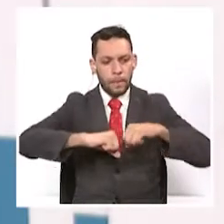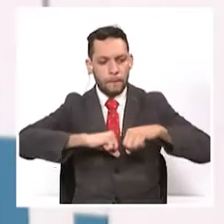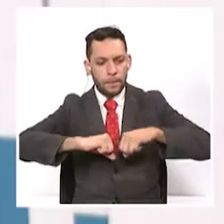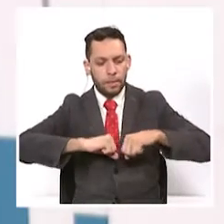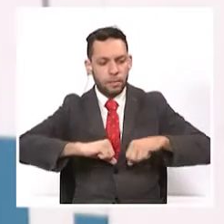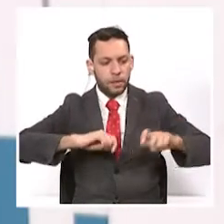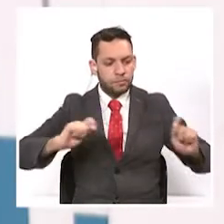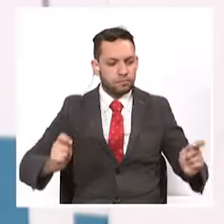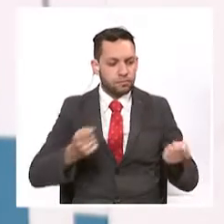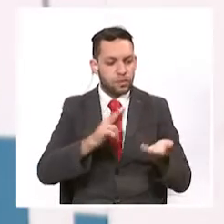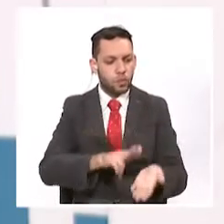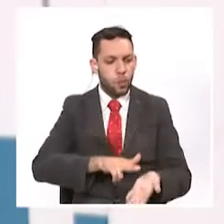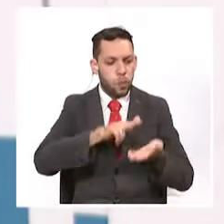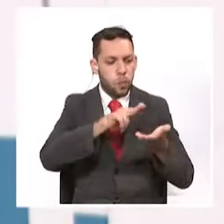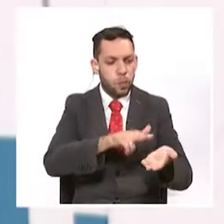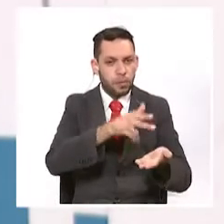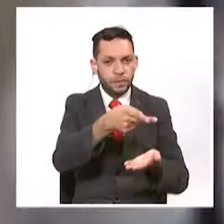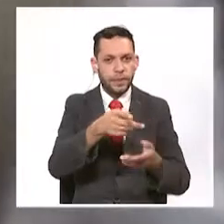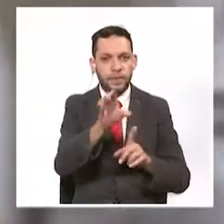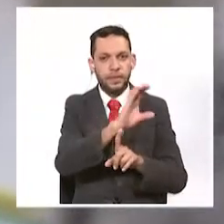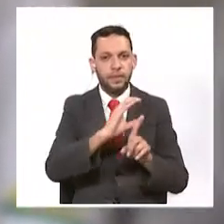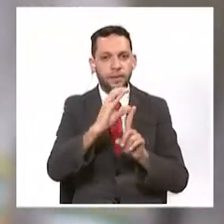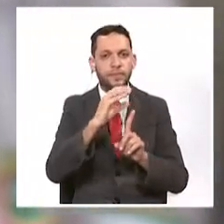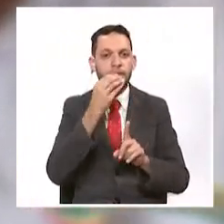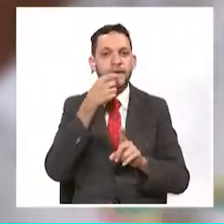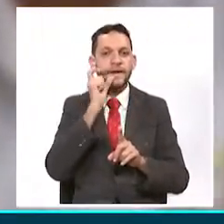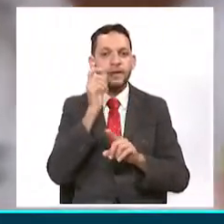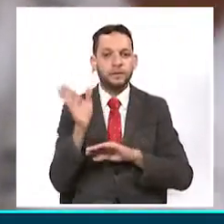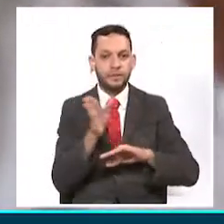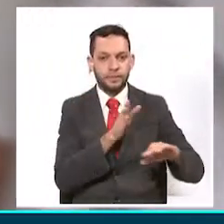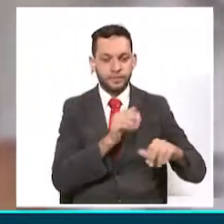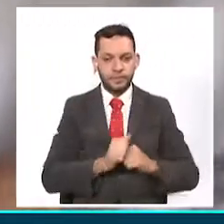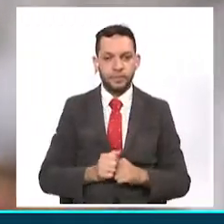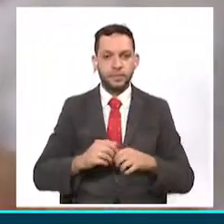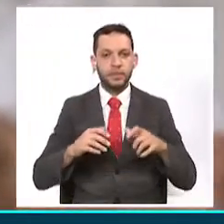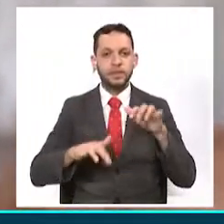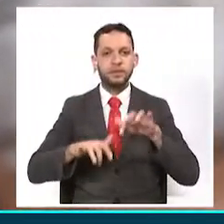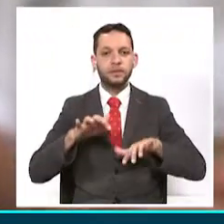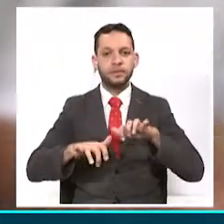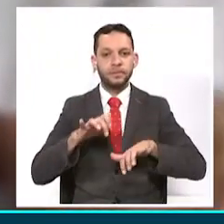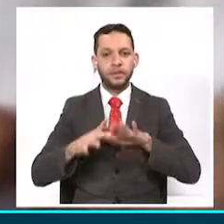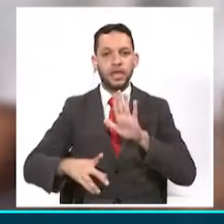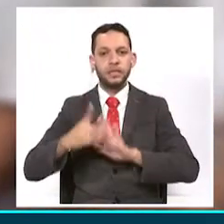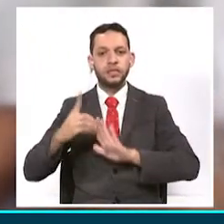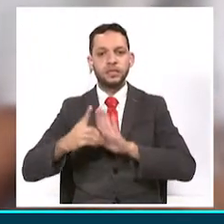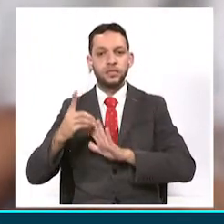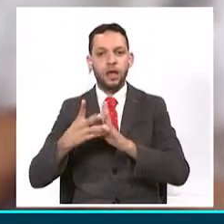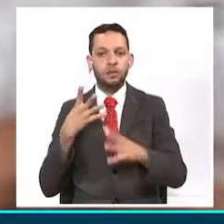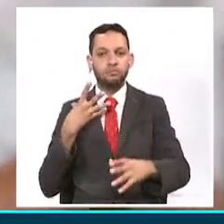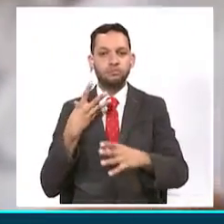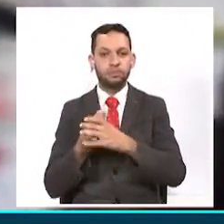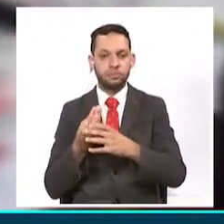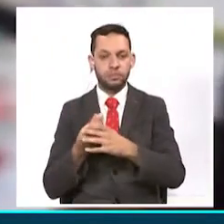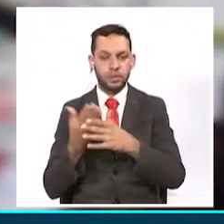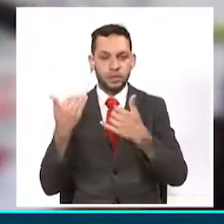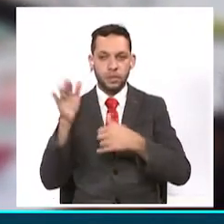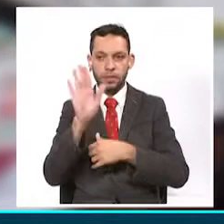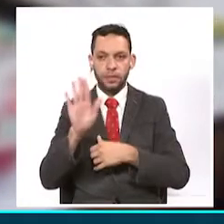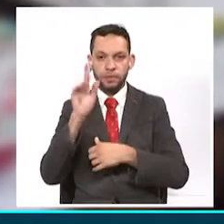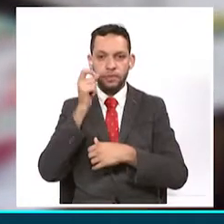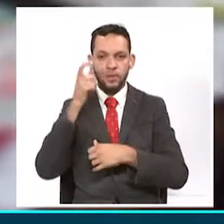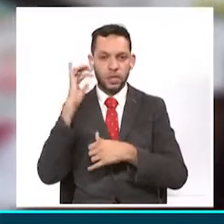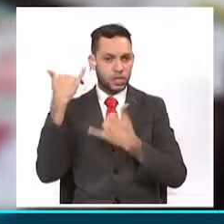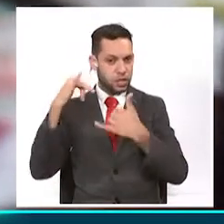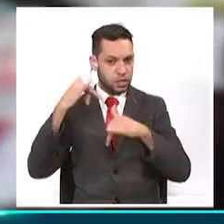en el departamento de Caldas. La Secretaría de Integración y Desarrollo Social de Caldas anunció que ya están garantizados los recursos